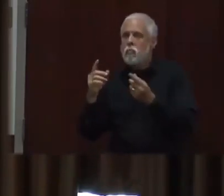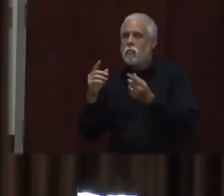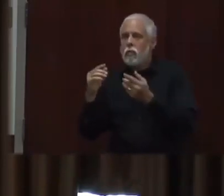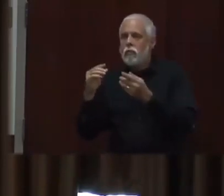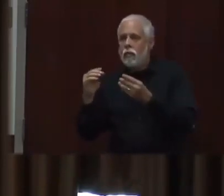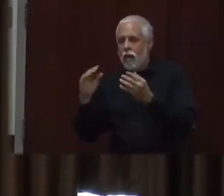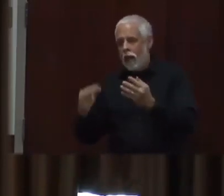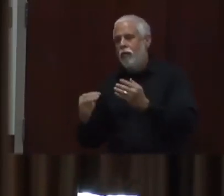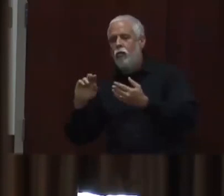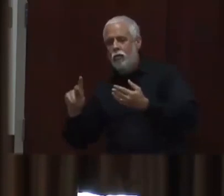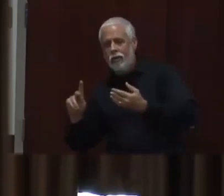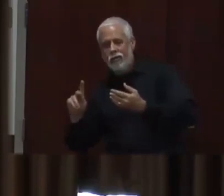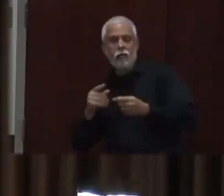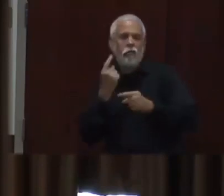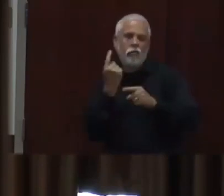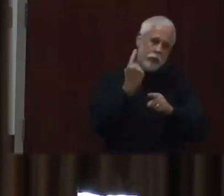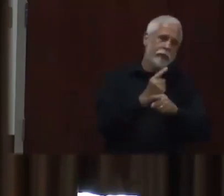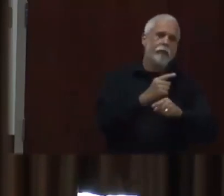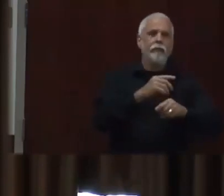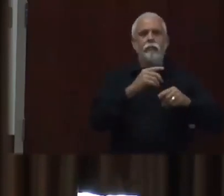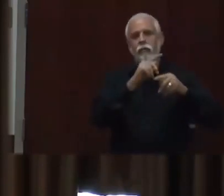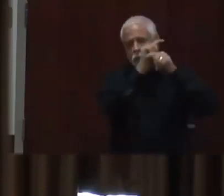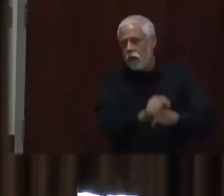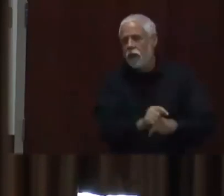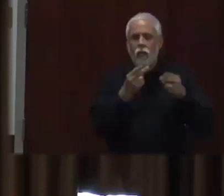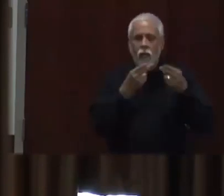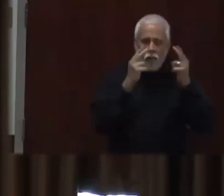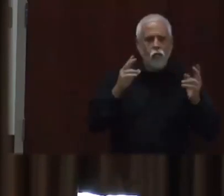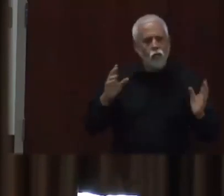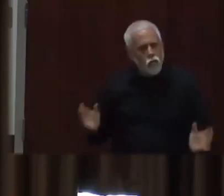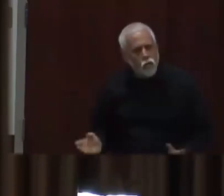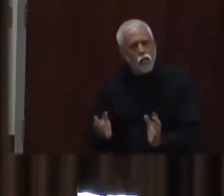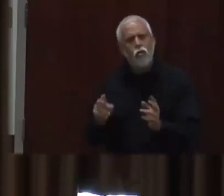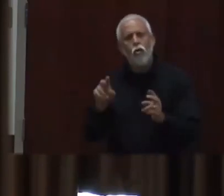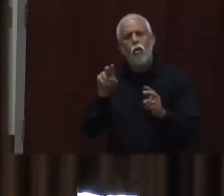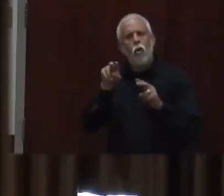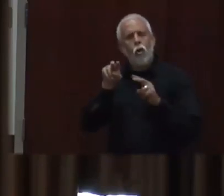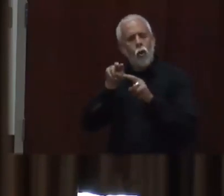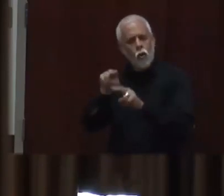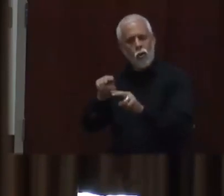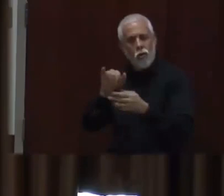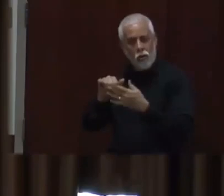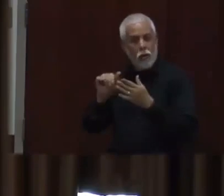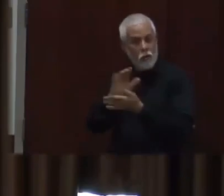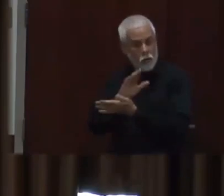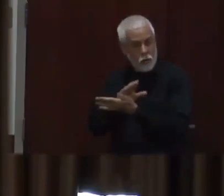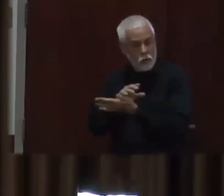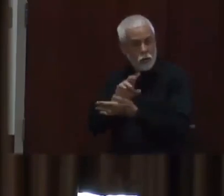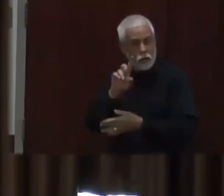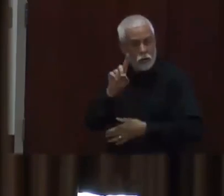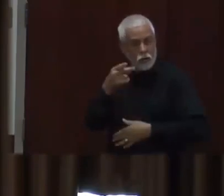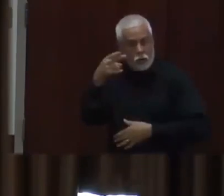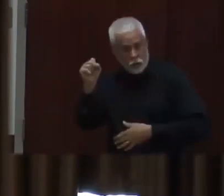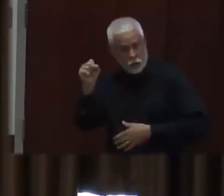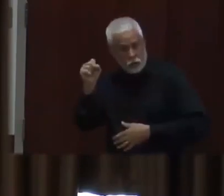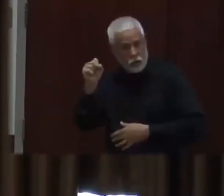de actividades de Halloween podrían tomar y que les puede permitir estar en los